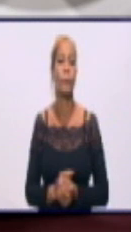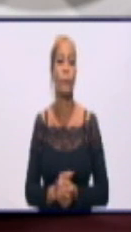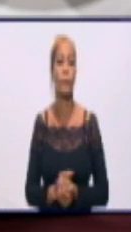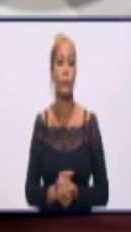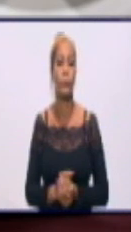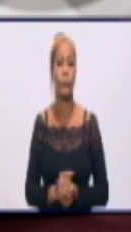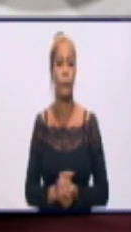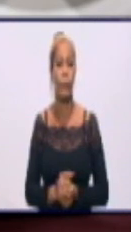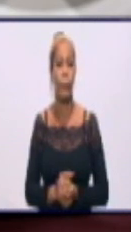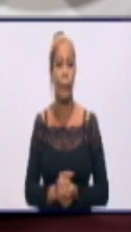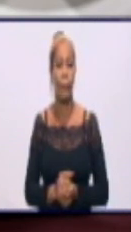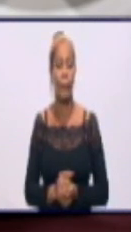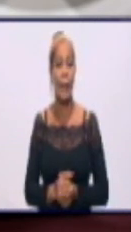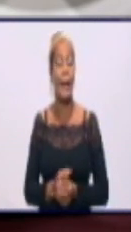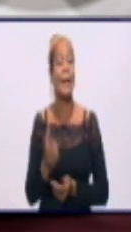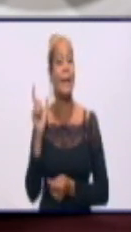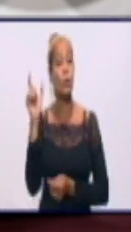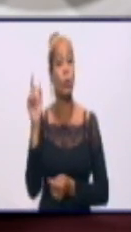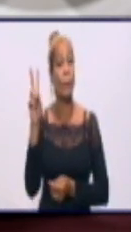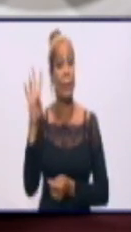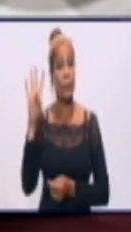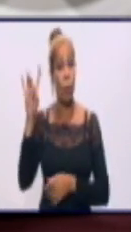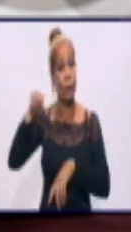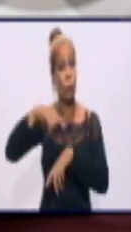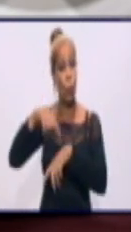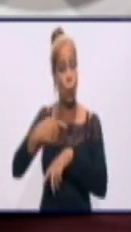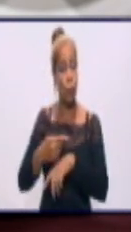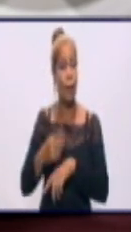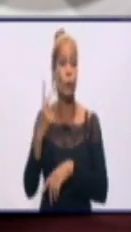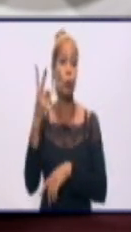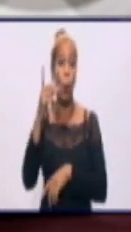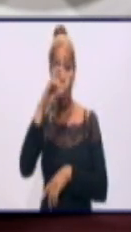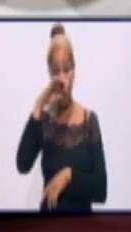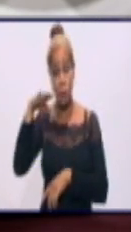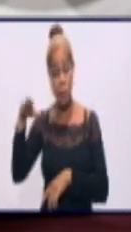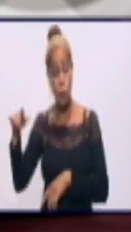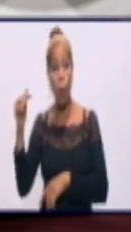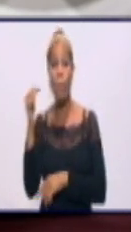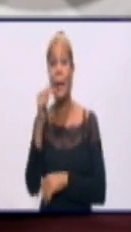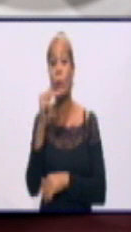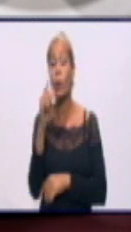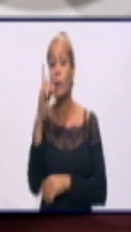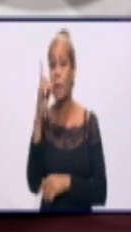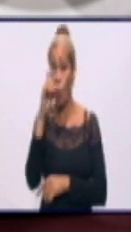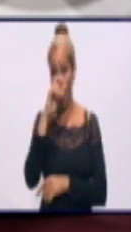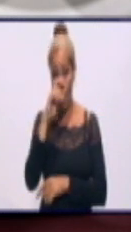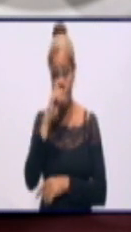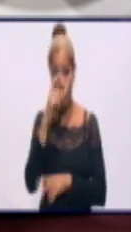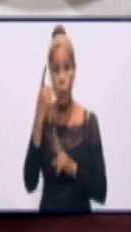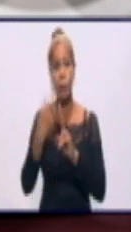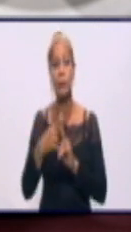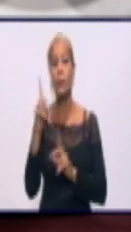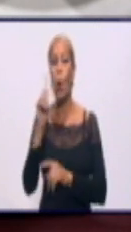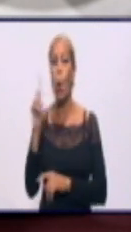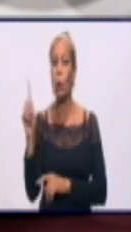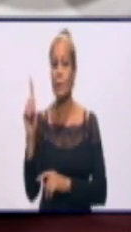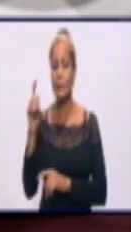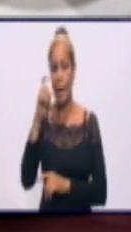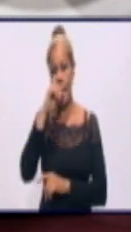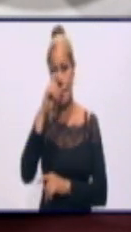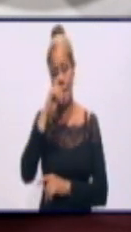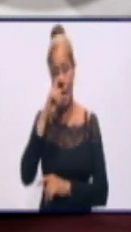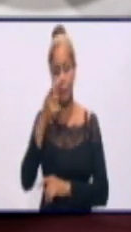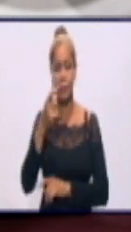viajeros. En las últimas 24 horas se reportaron dos niños menores de un año y 11 de la edad pediátrica. Y se